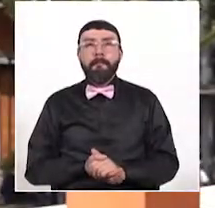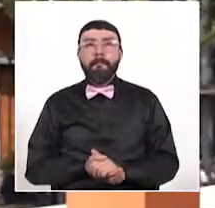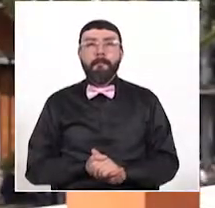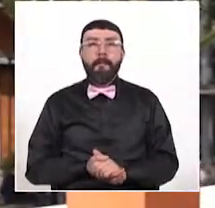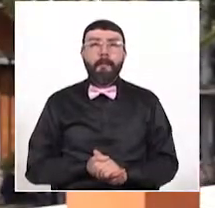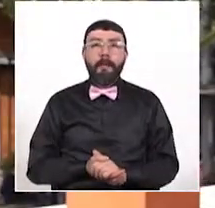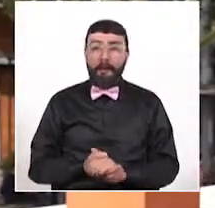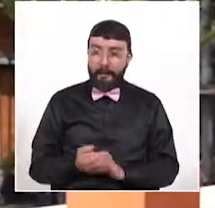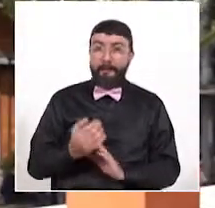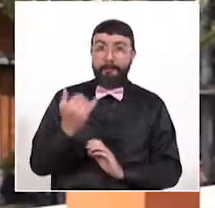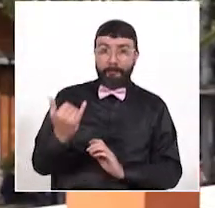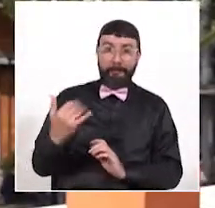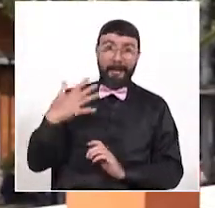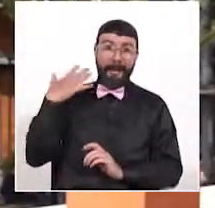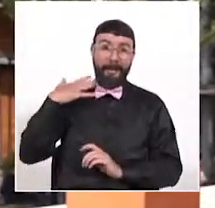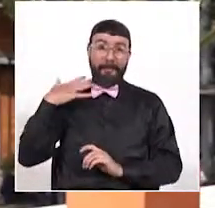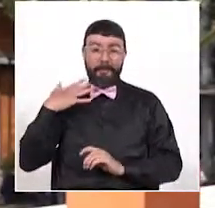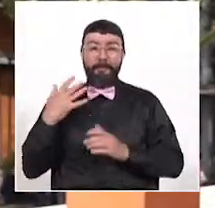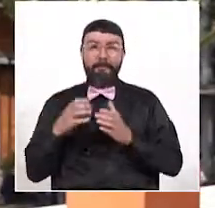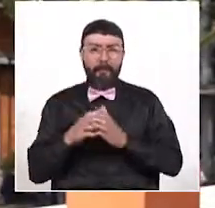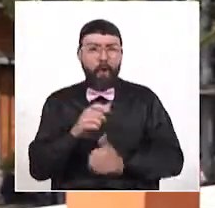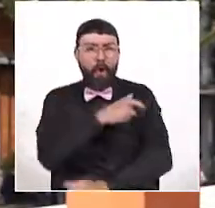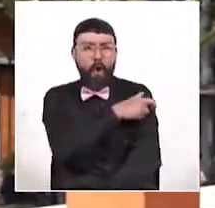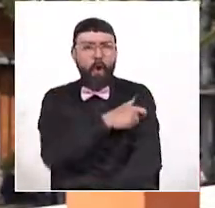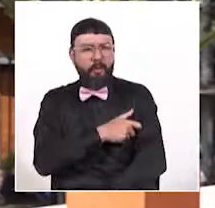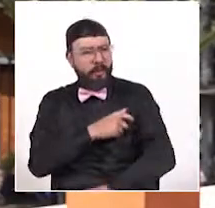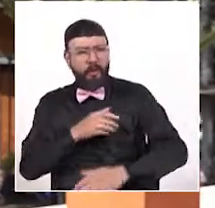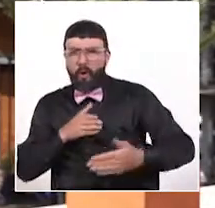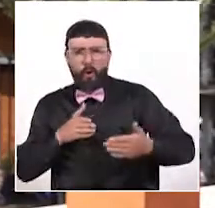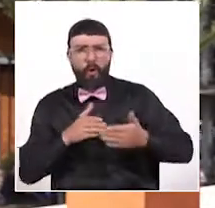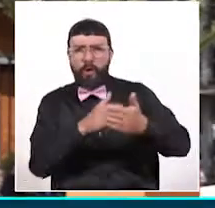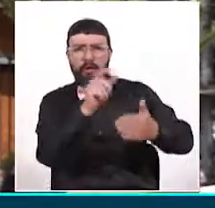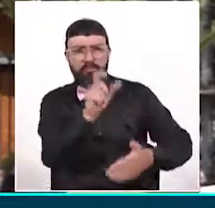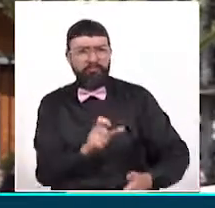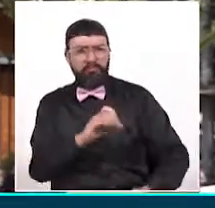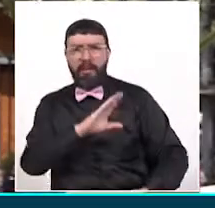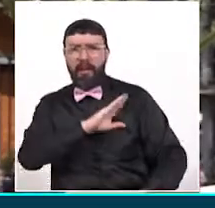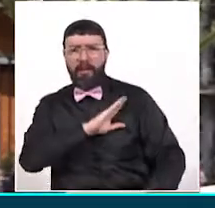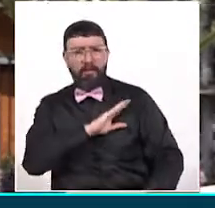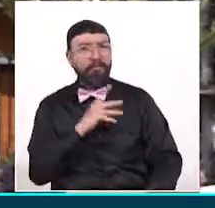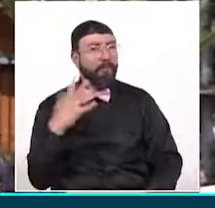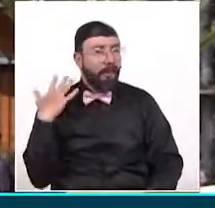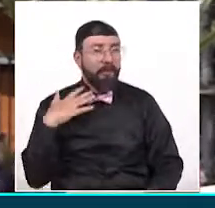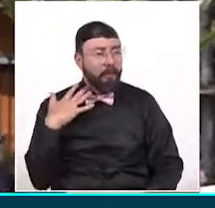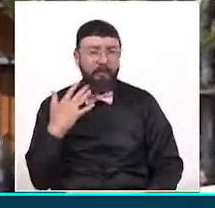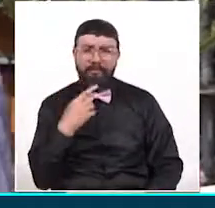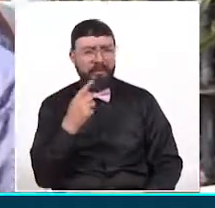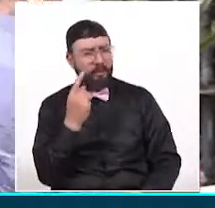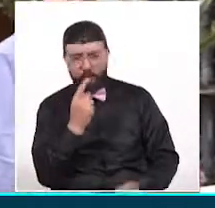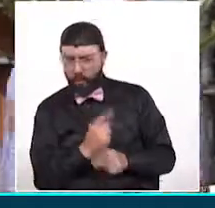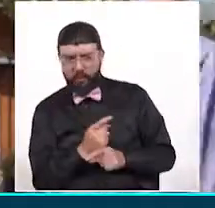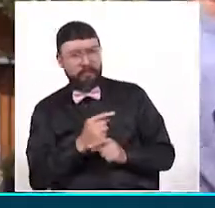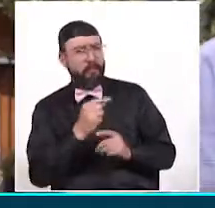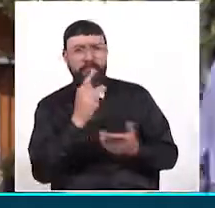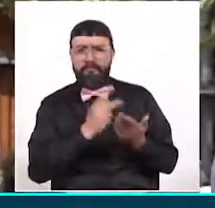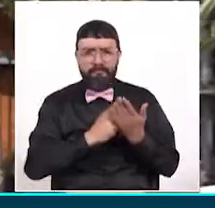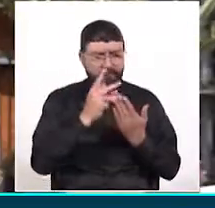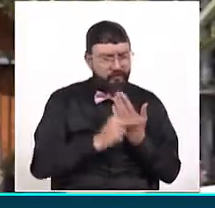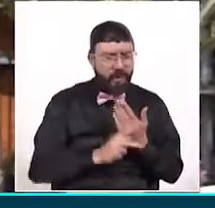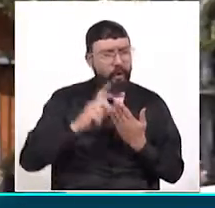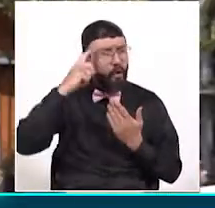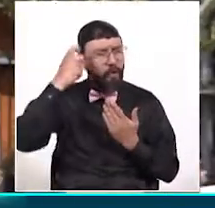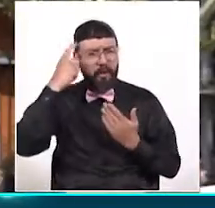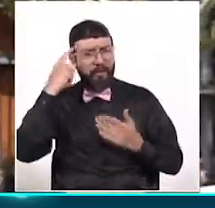Mientras en la capital quindiana el comité de revocatoria dice tener argumentos suficientes en cuanto a incumplimiento en el plan de gobierno y un descontento generalizado